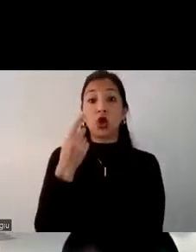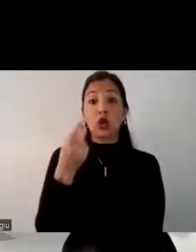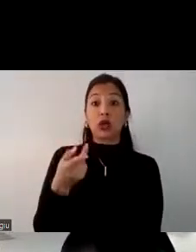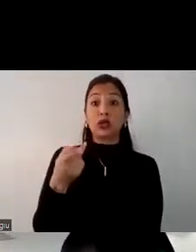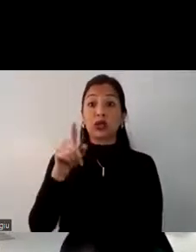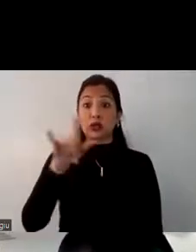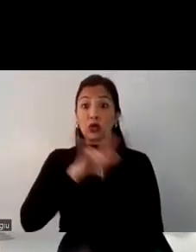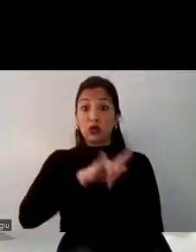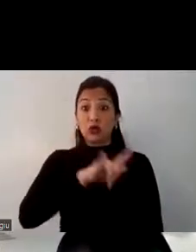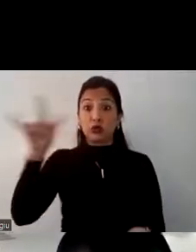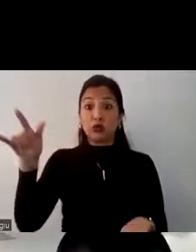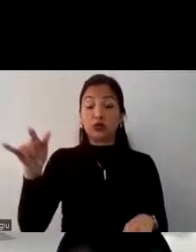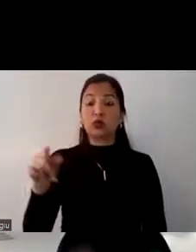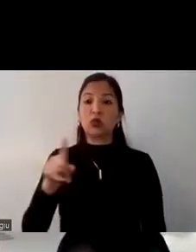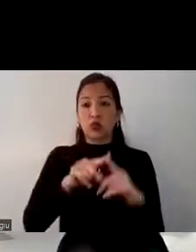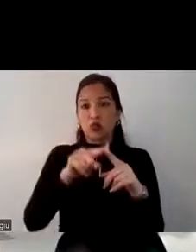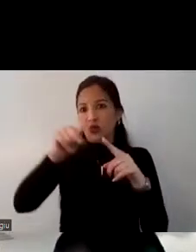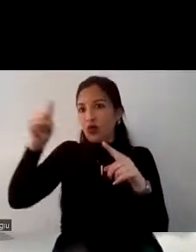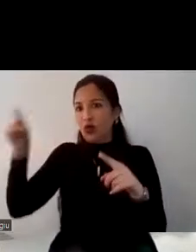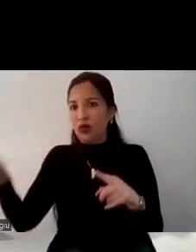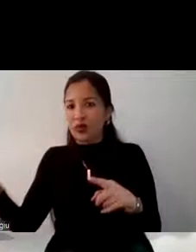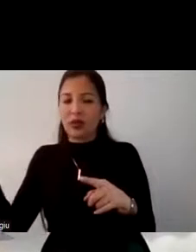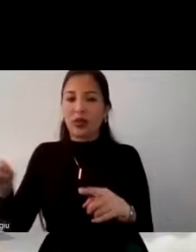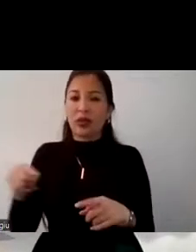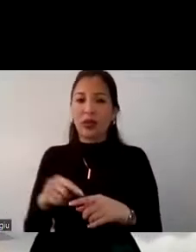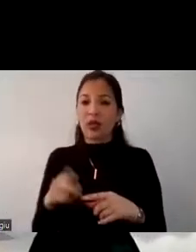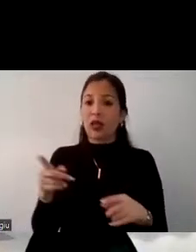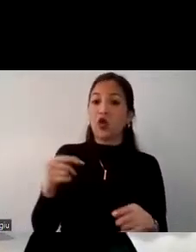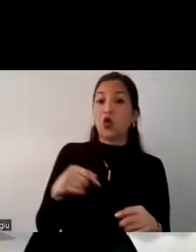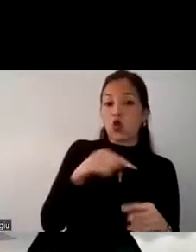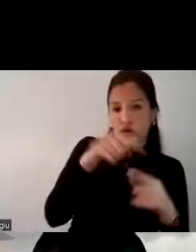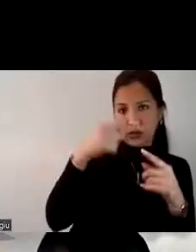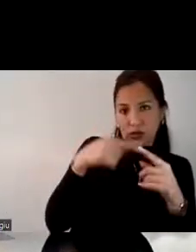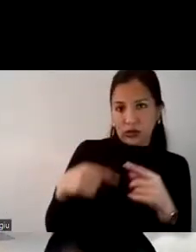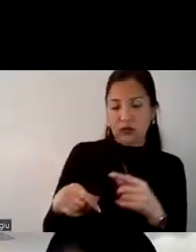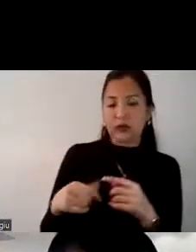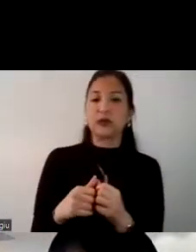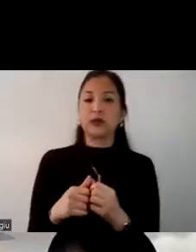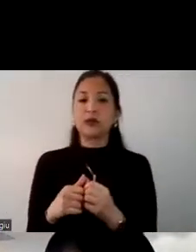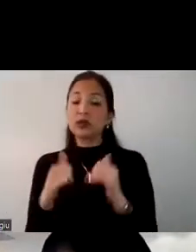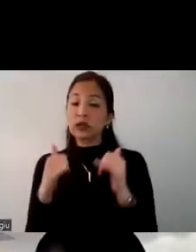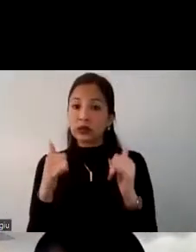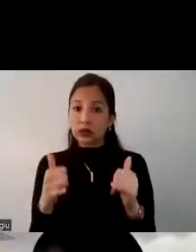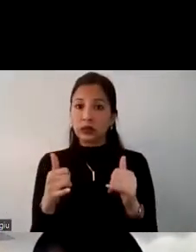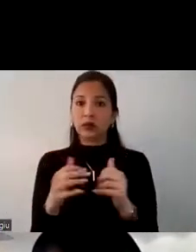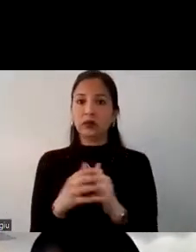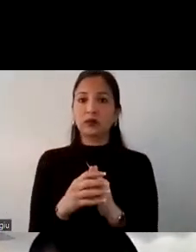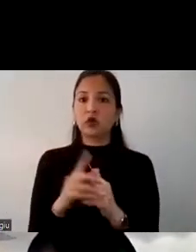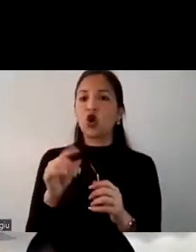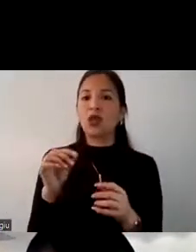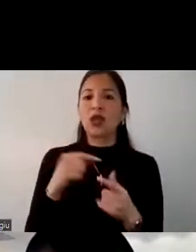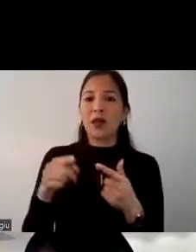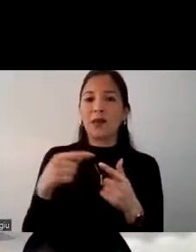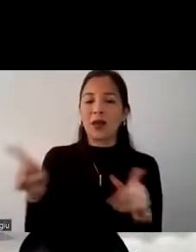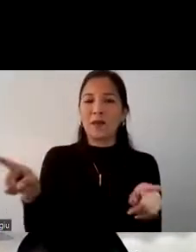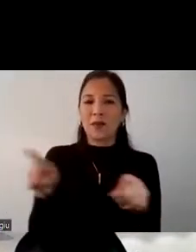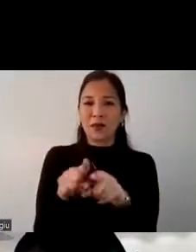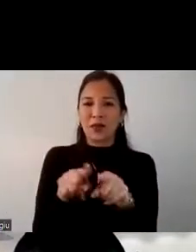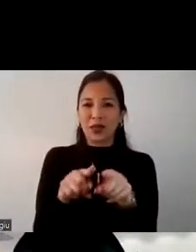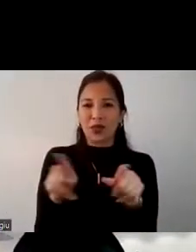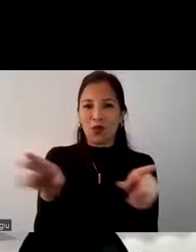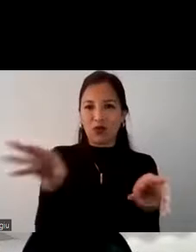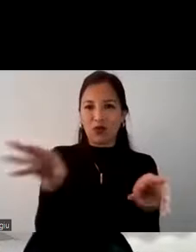un punto está muy alejado, no quiere decir que ese país no lo tenga. No es así. Es simplemente que no lo tienen tan presente ni tan